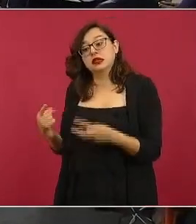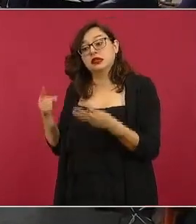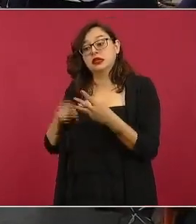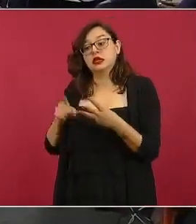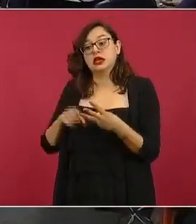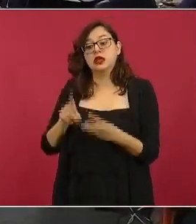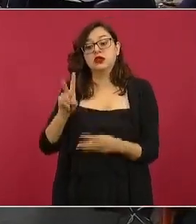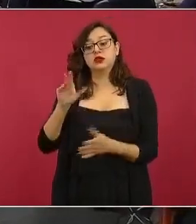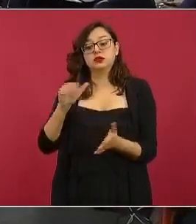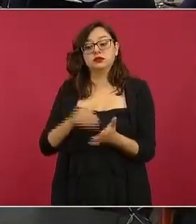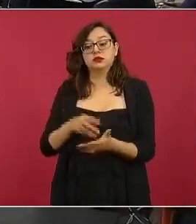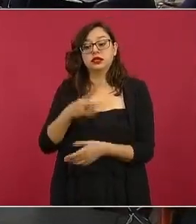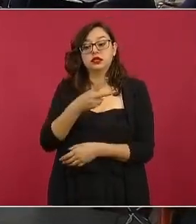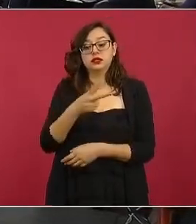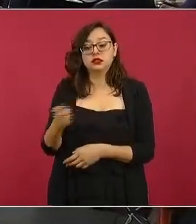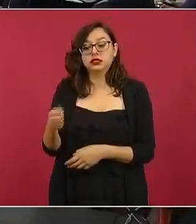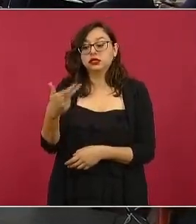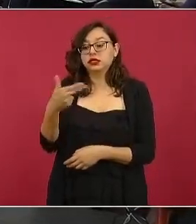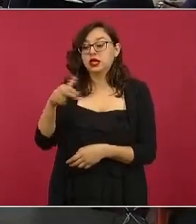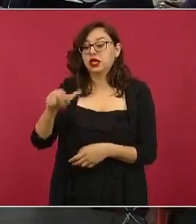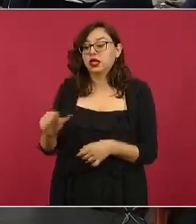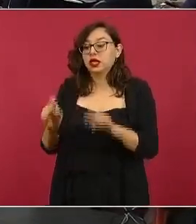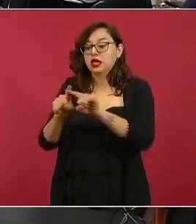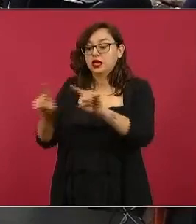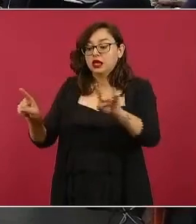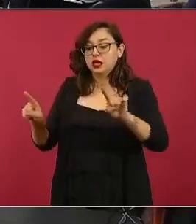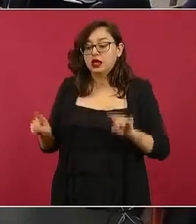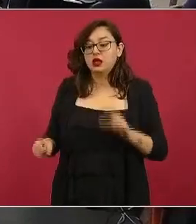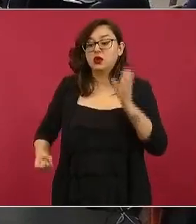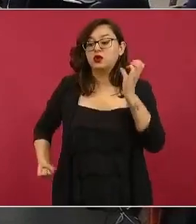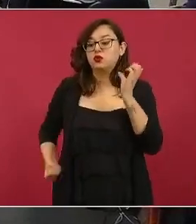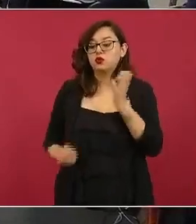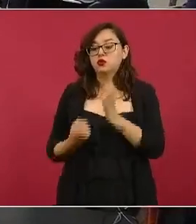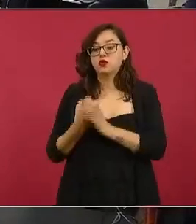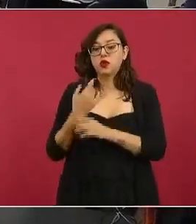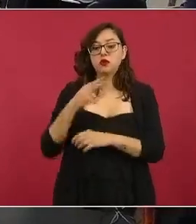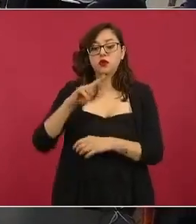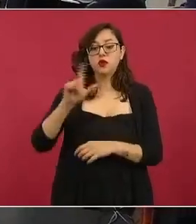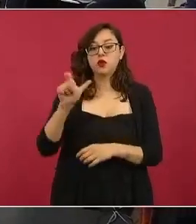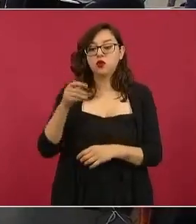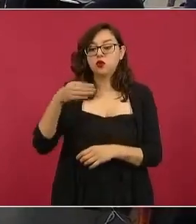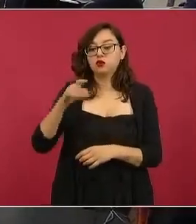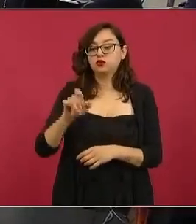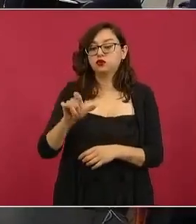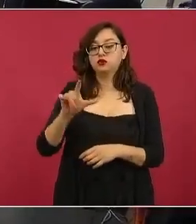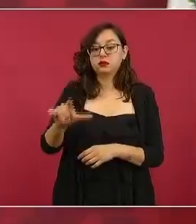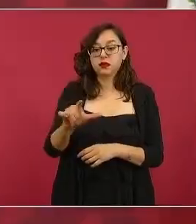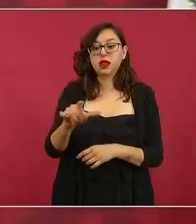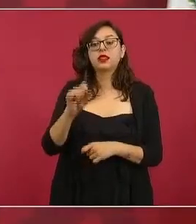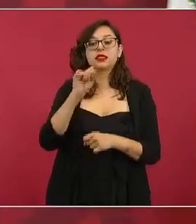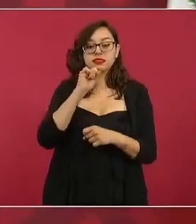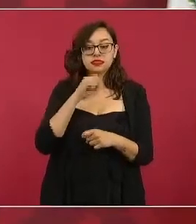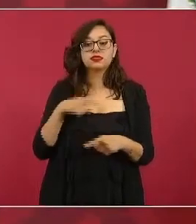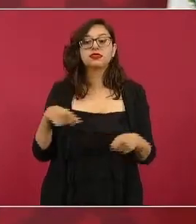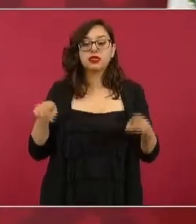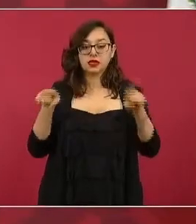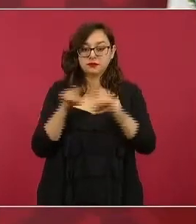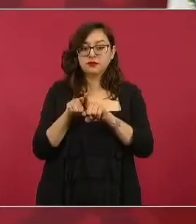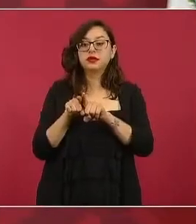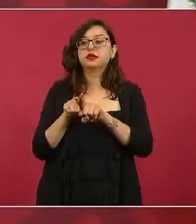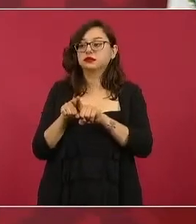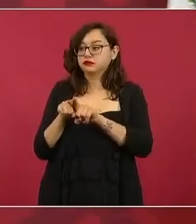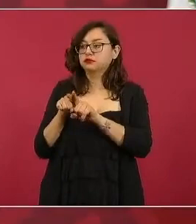muy cerca de Uxmal que se va llamar el nuevo Uxmal también con